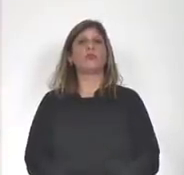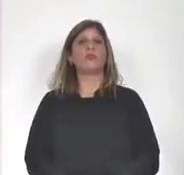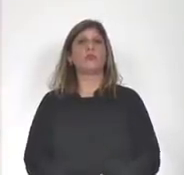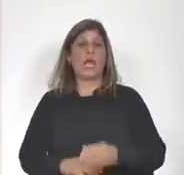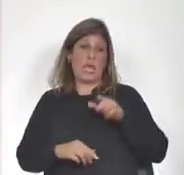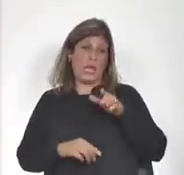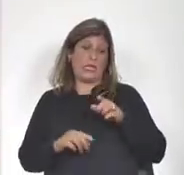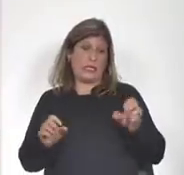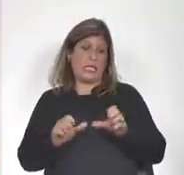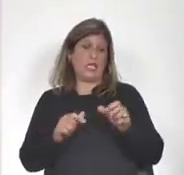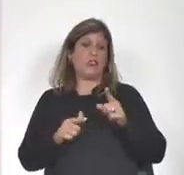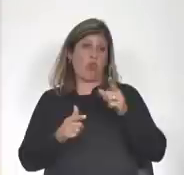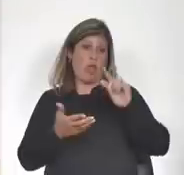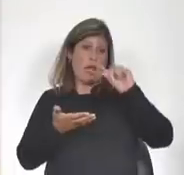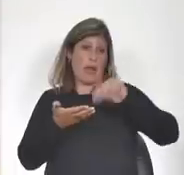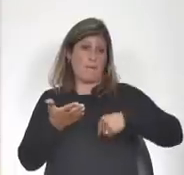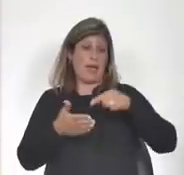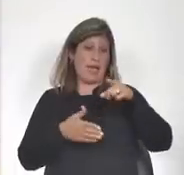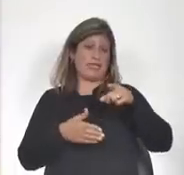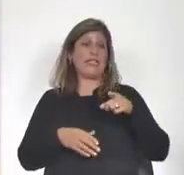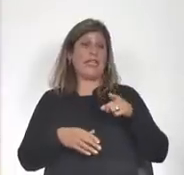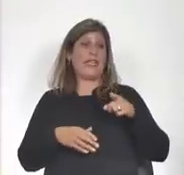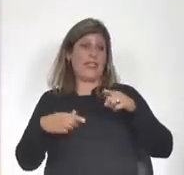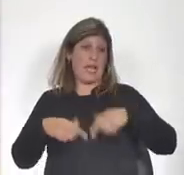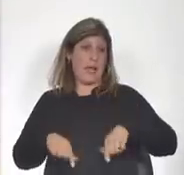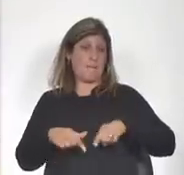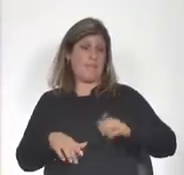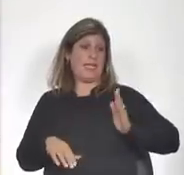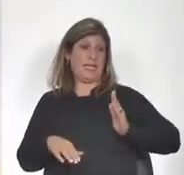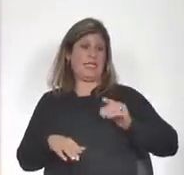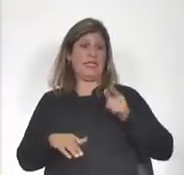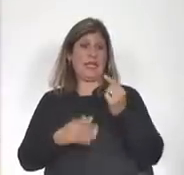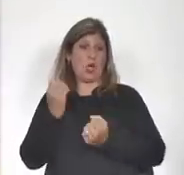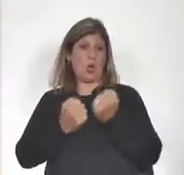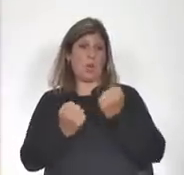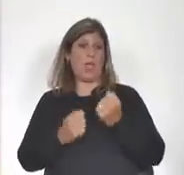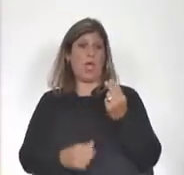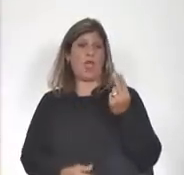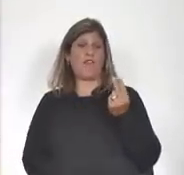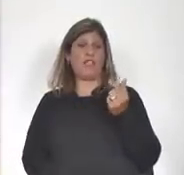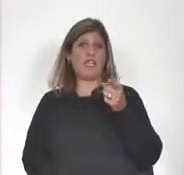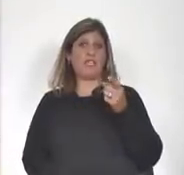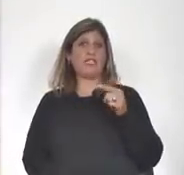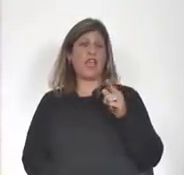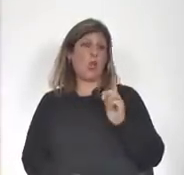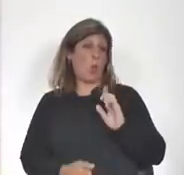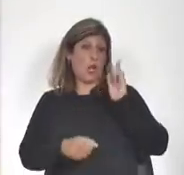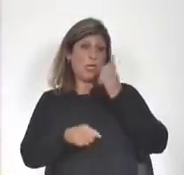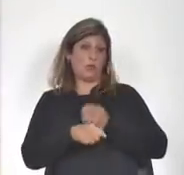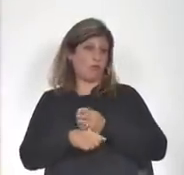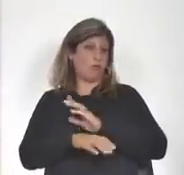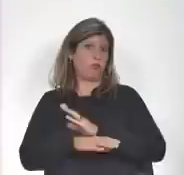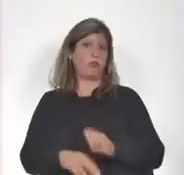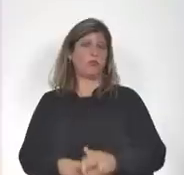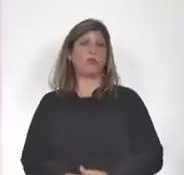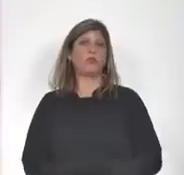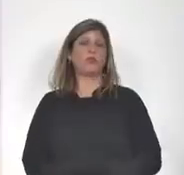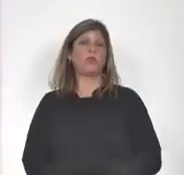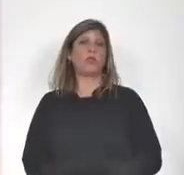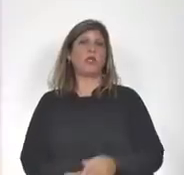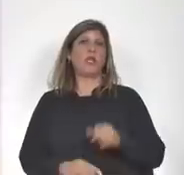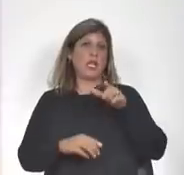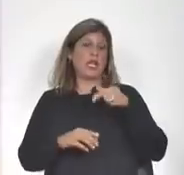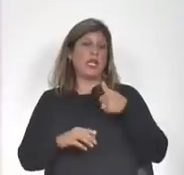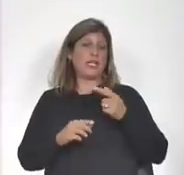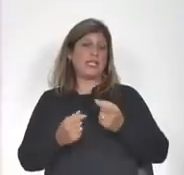Ese hecho es la firma por parte de la señora Ministra de Economía y Finanzas de una resolución por la